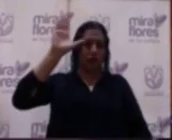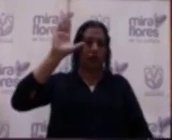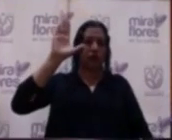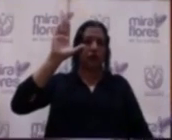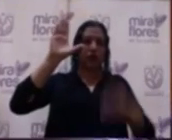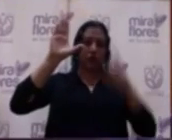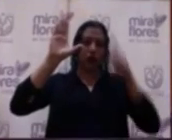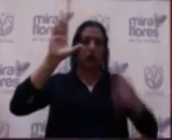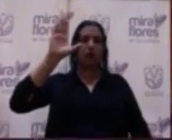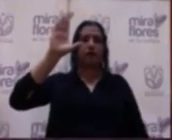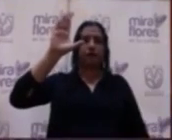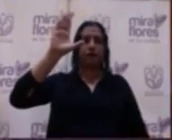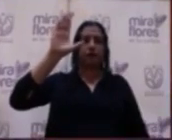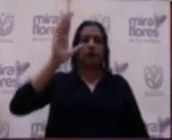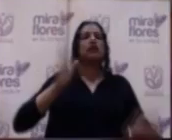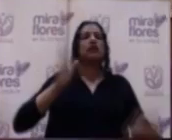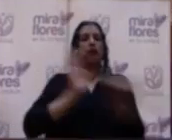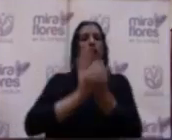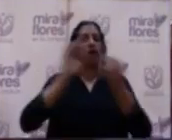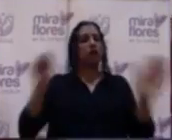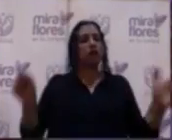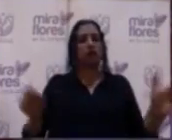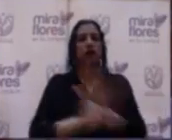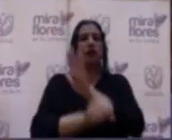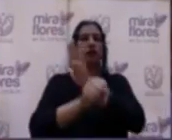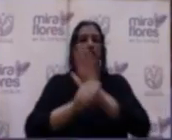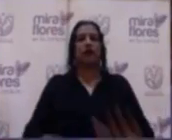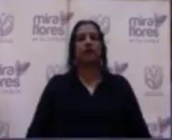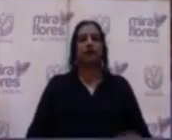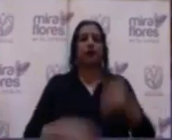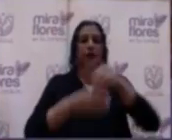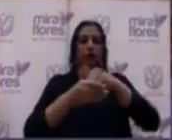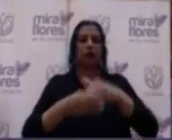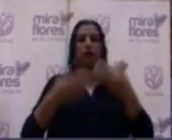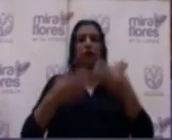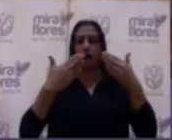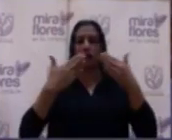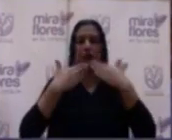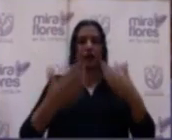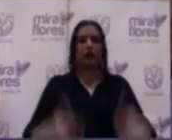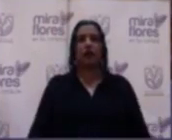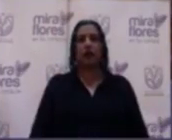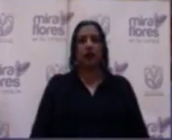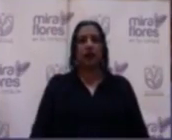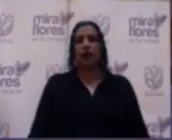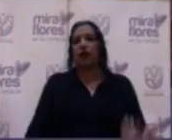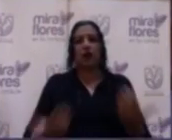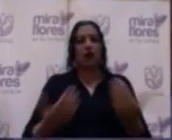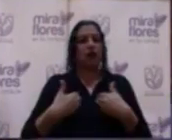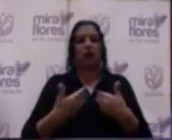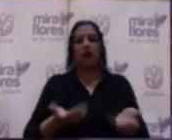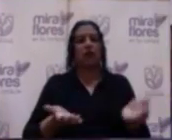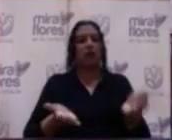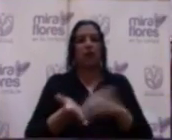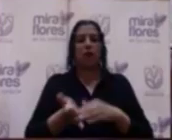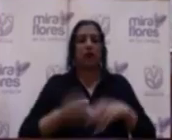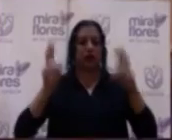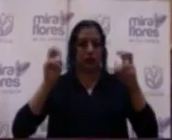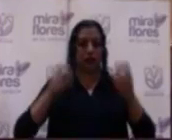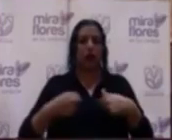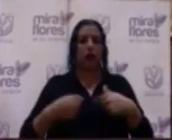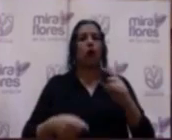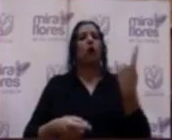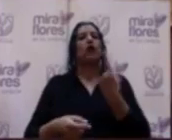Conformidad. Se aprueba por unanimidad de votos. Muchísimas gracias. No tenemos más temas que tratar. Lo único que yo